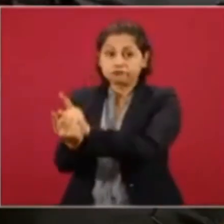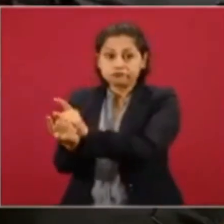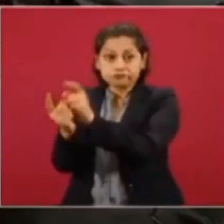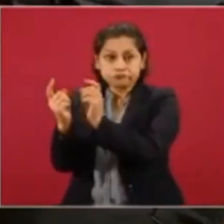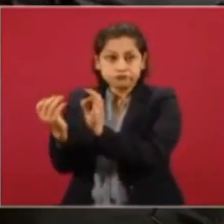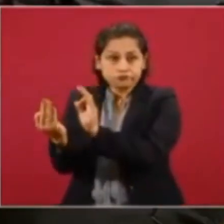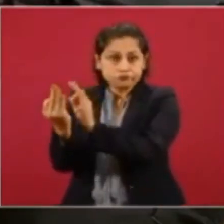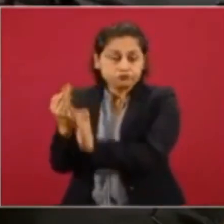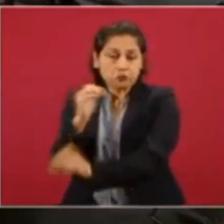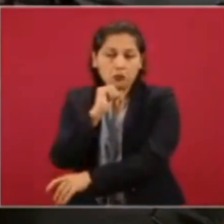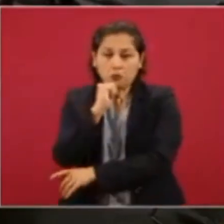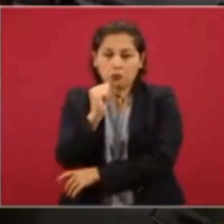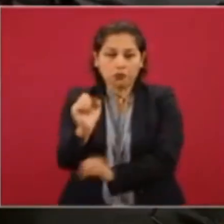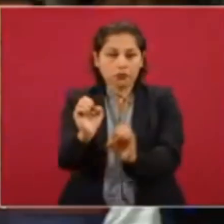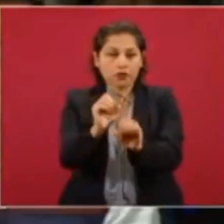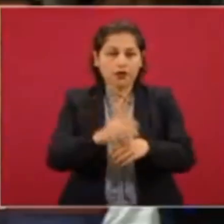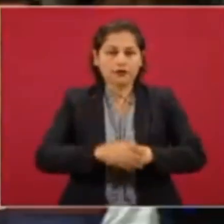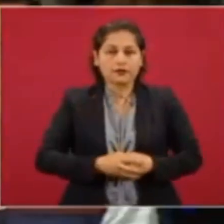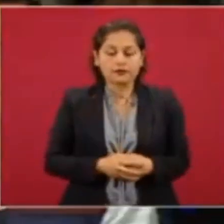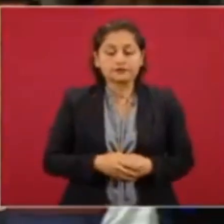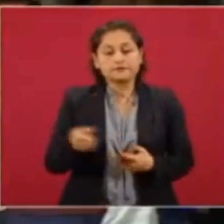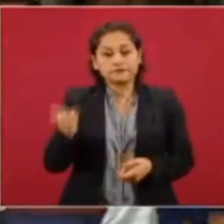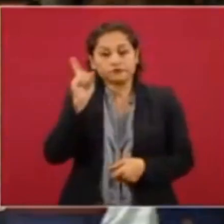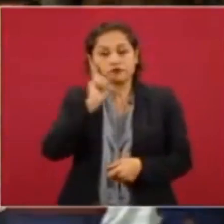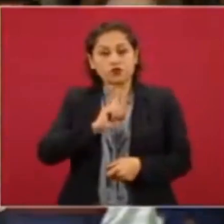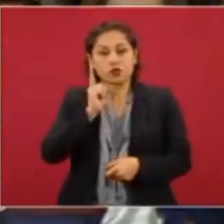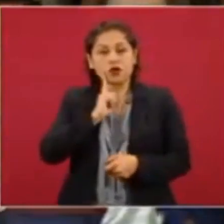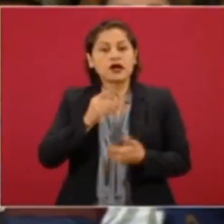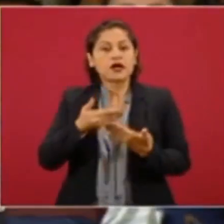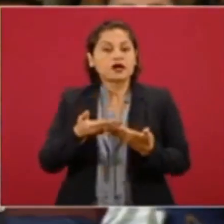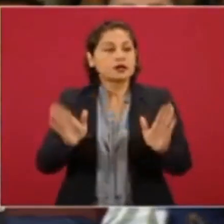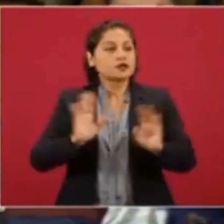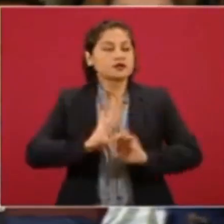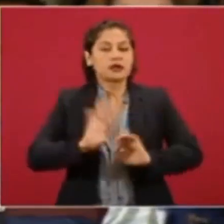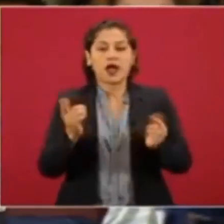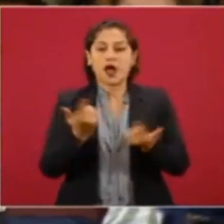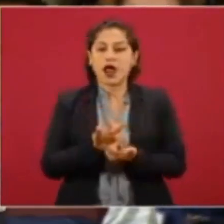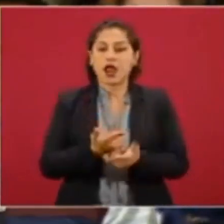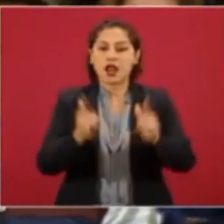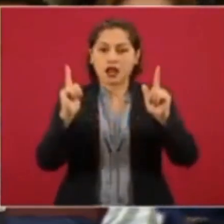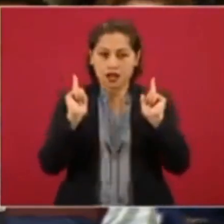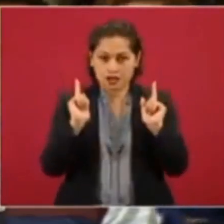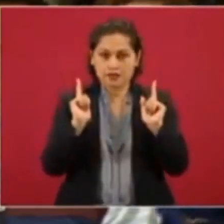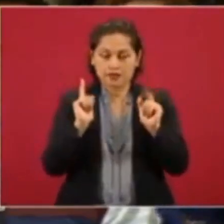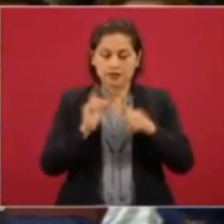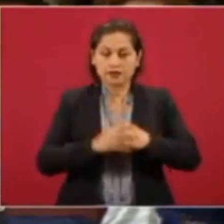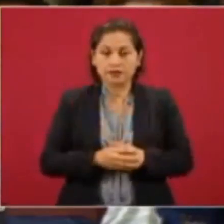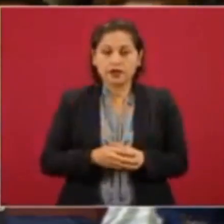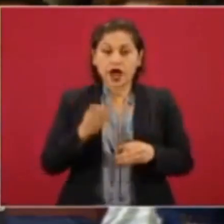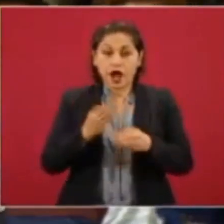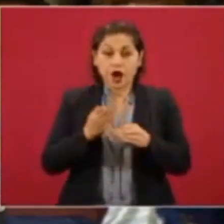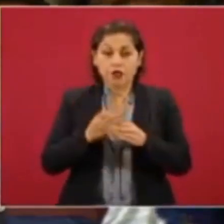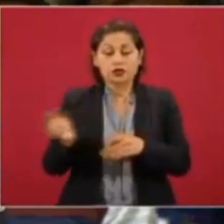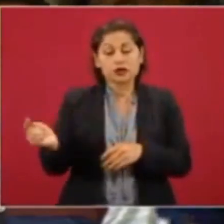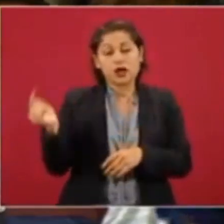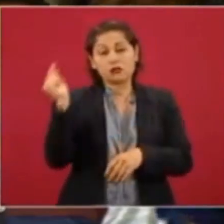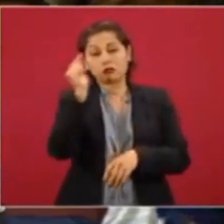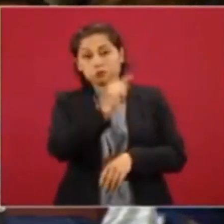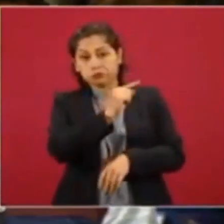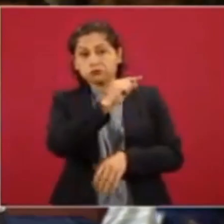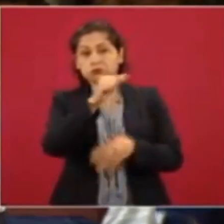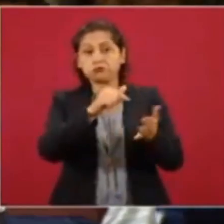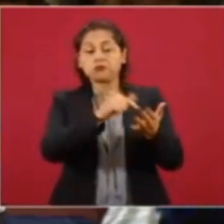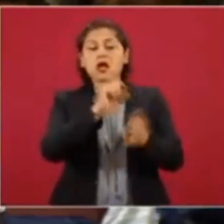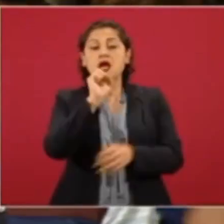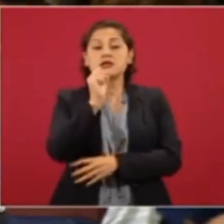activista. Ella sale de prisión, ahorita está prácticamente en Chihuahua, en donde